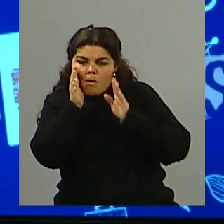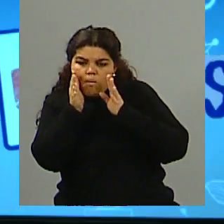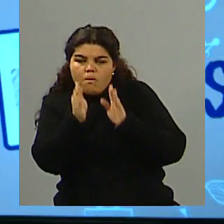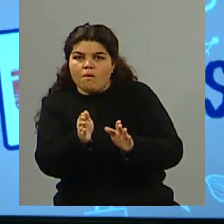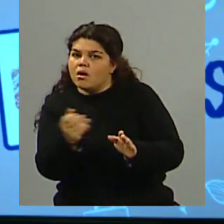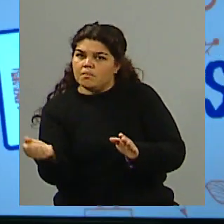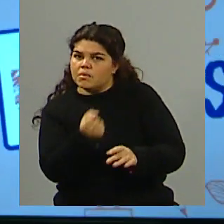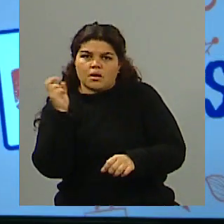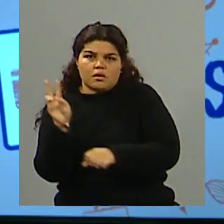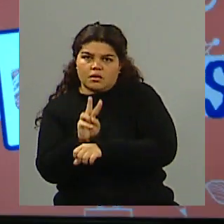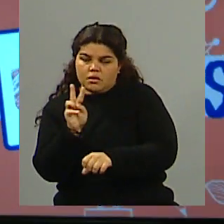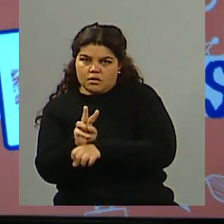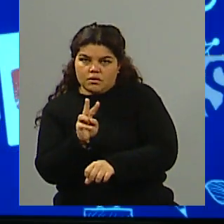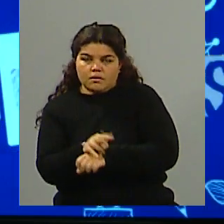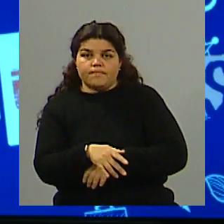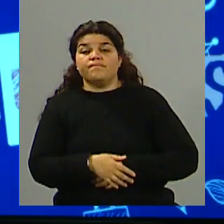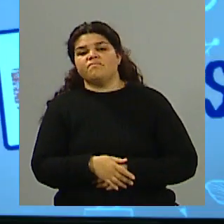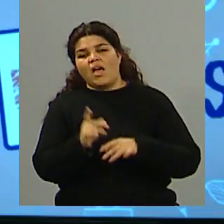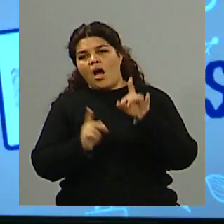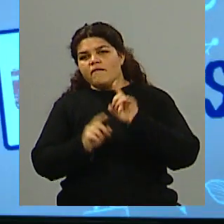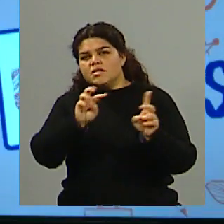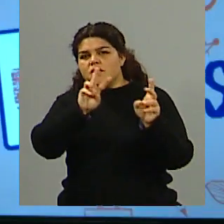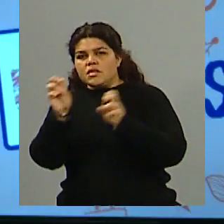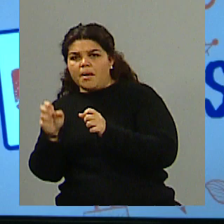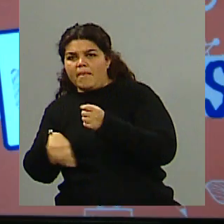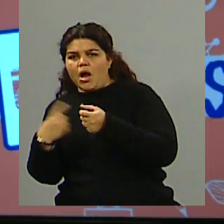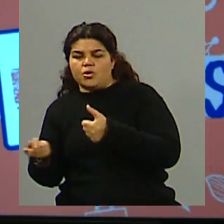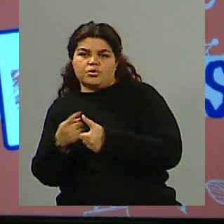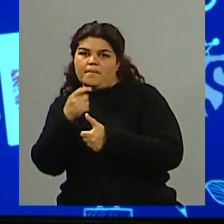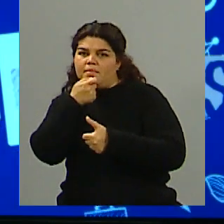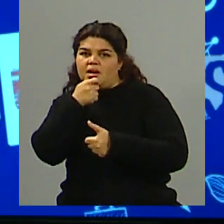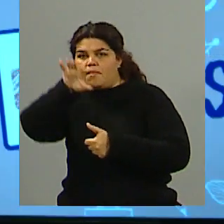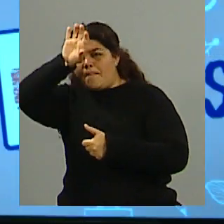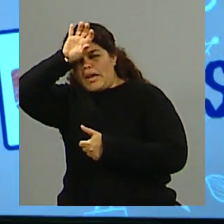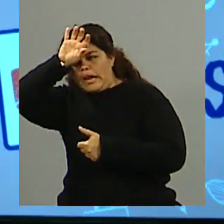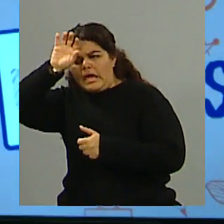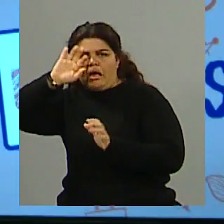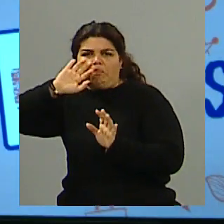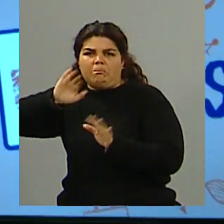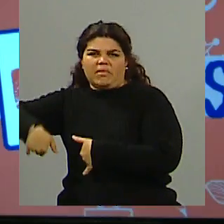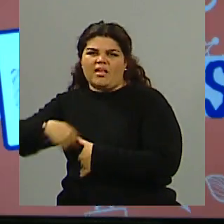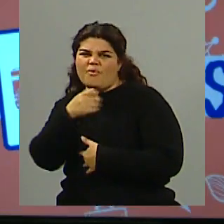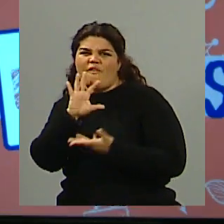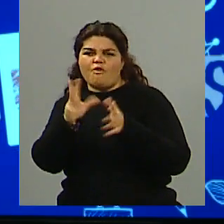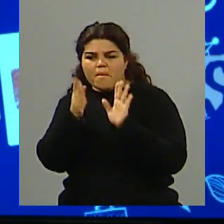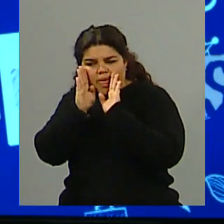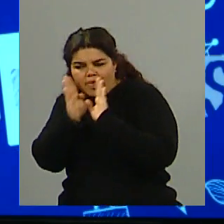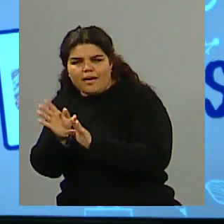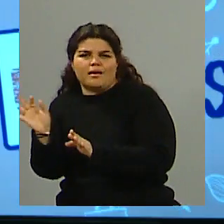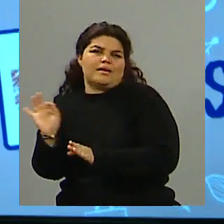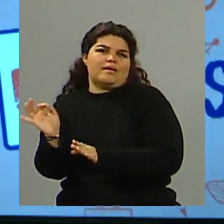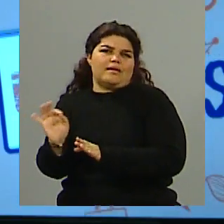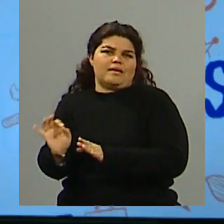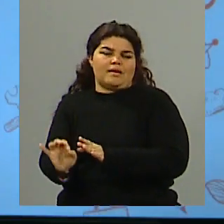De todas maneras, hubo temas que estuvieron ausentes, esto que vos decís, la minería se tocó por arriba, me parece que es un tema que hay que tratarlo en